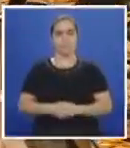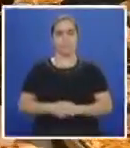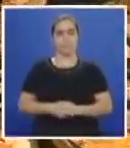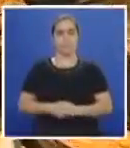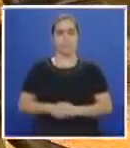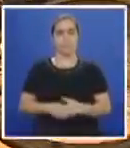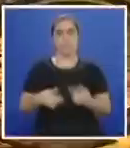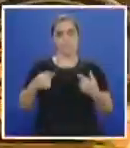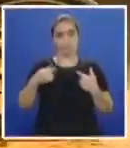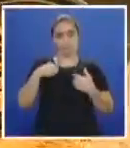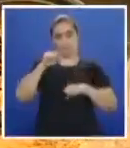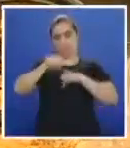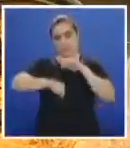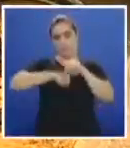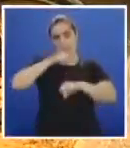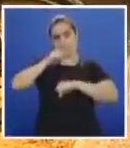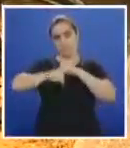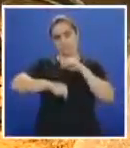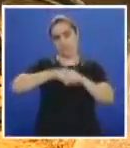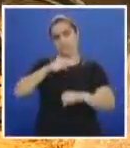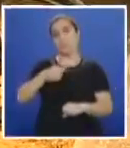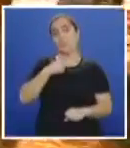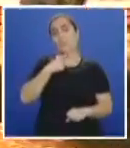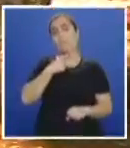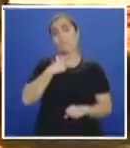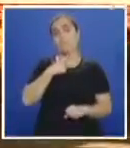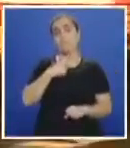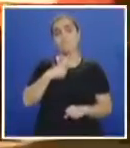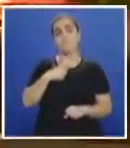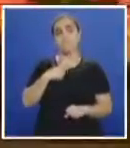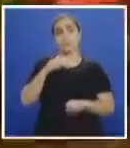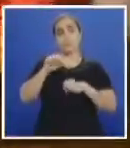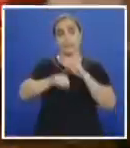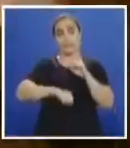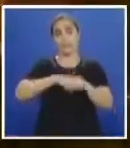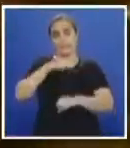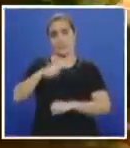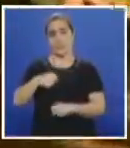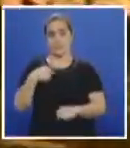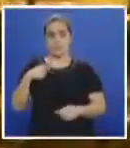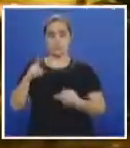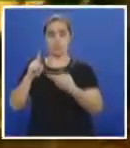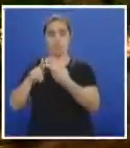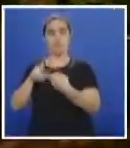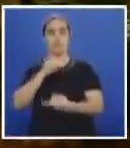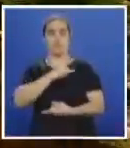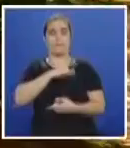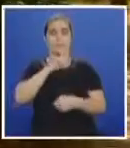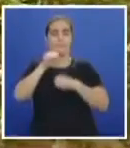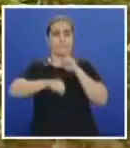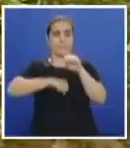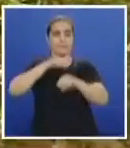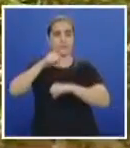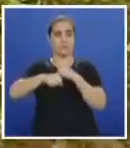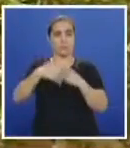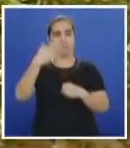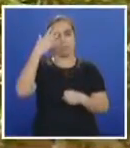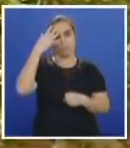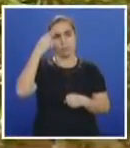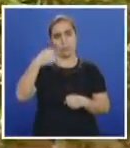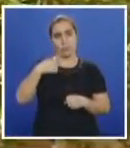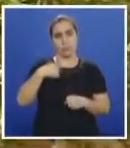Soy un ciclista urbano, me gusta mucho transportarme en bicicleta a la universidad, porque me da dos cosas que